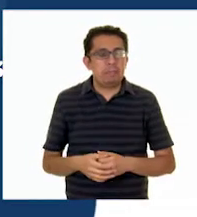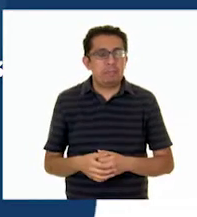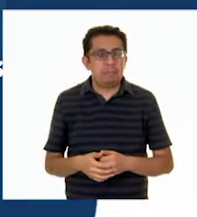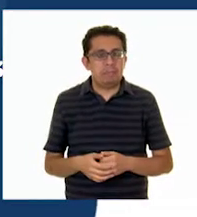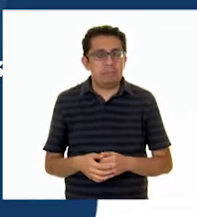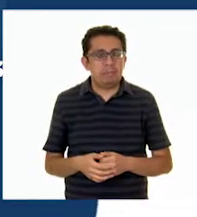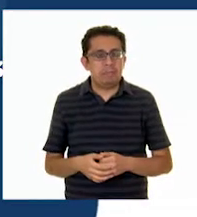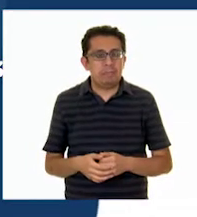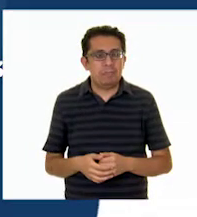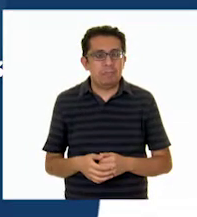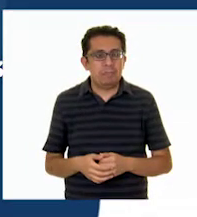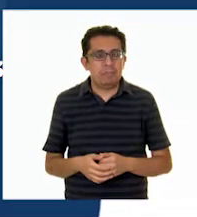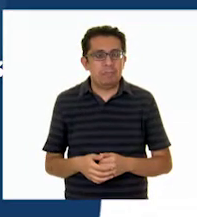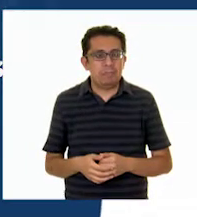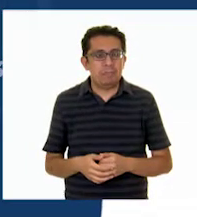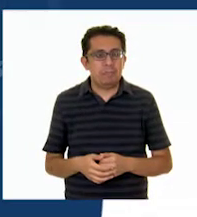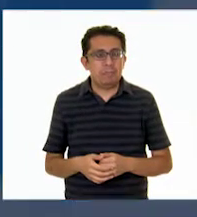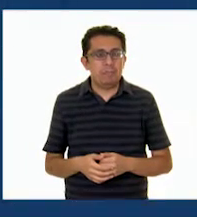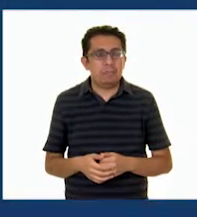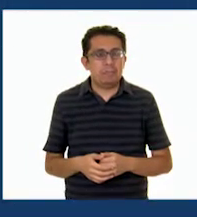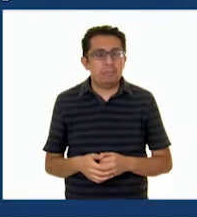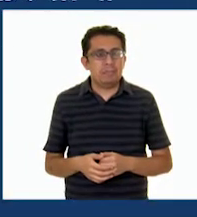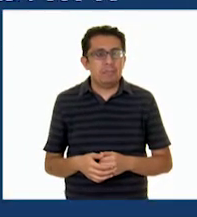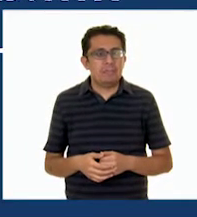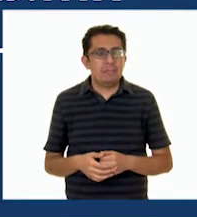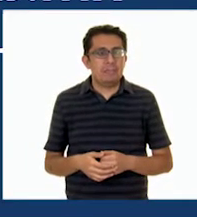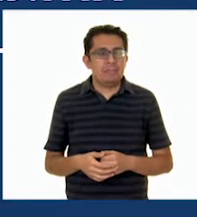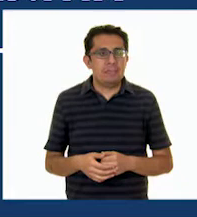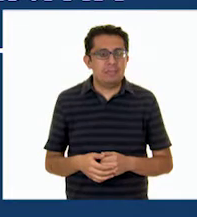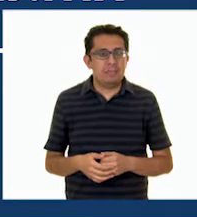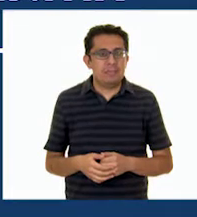5541-720413 100 líneas